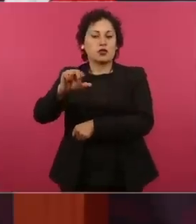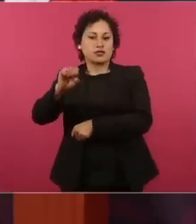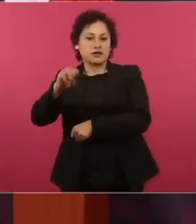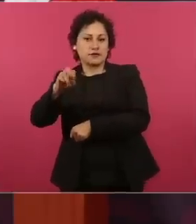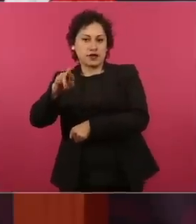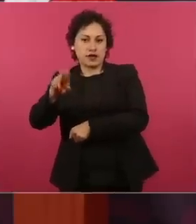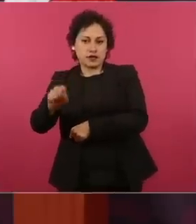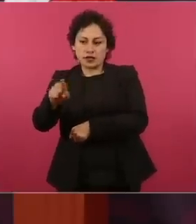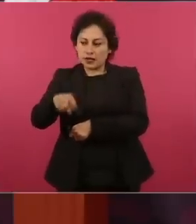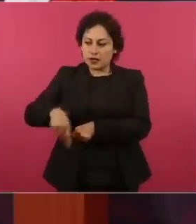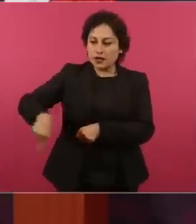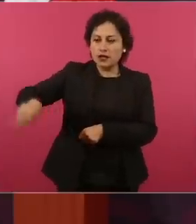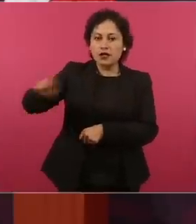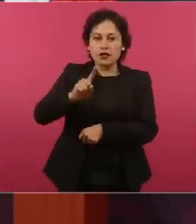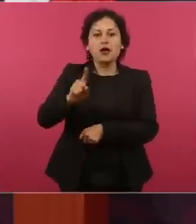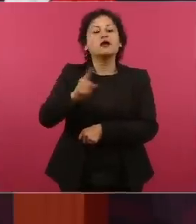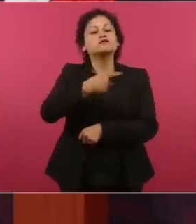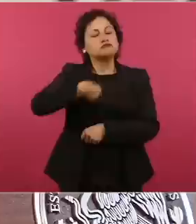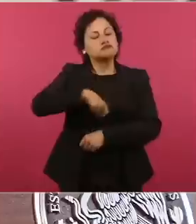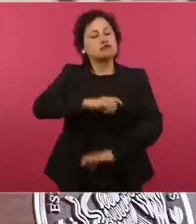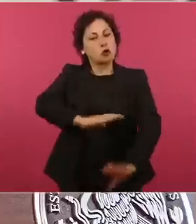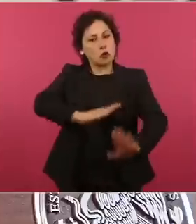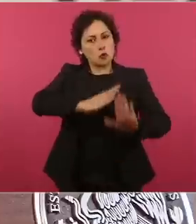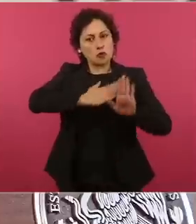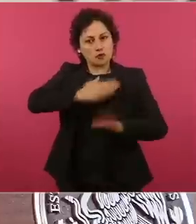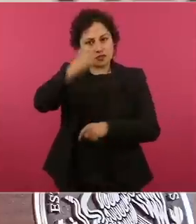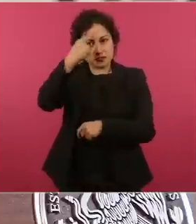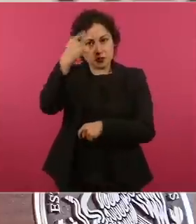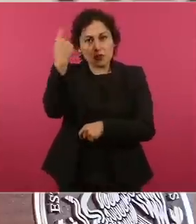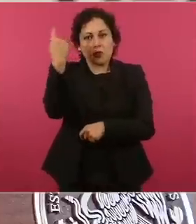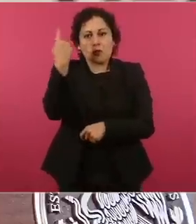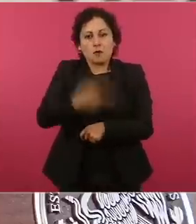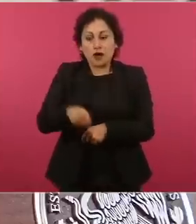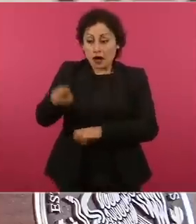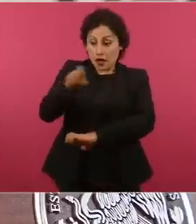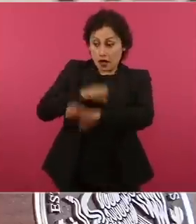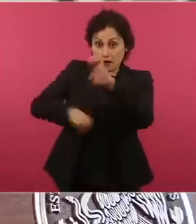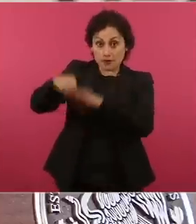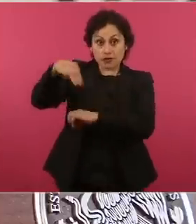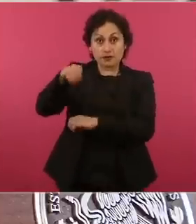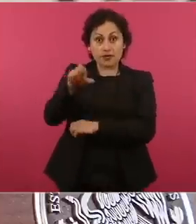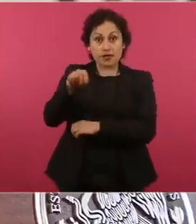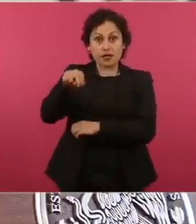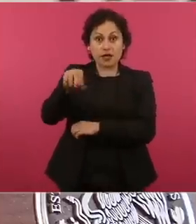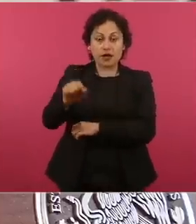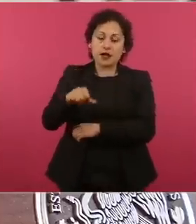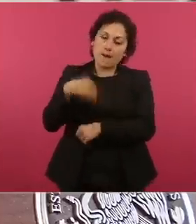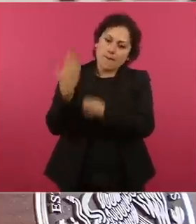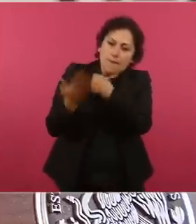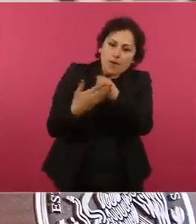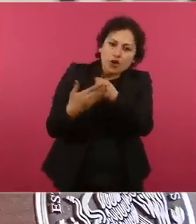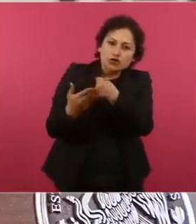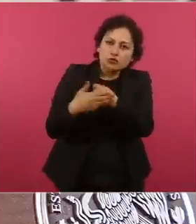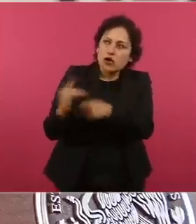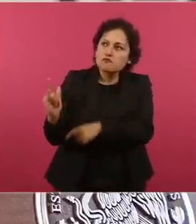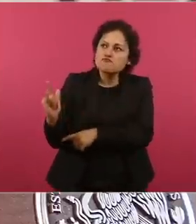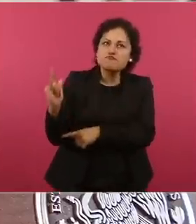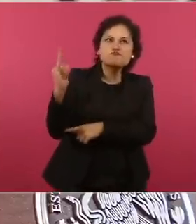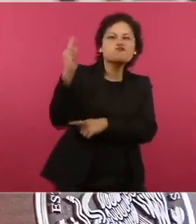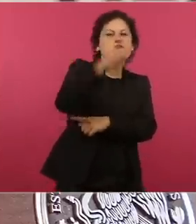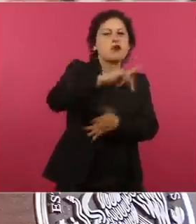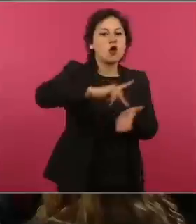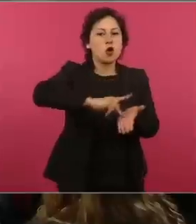compromiso de seguir abonando para ver de nuevo a Mexicana de Aviación surcando los cielos. Sin embargo,